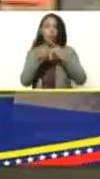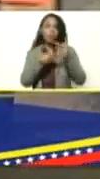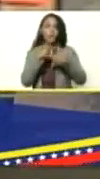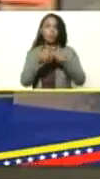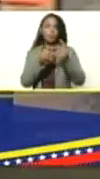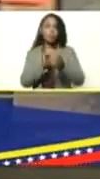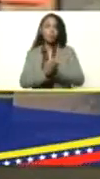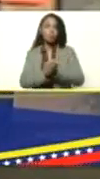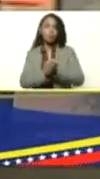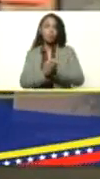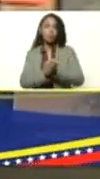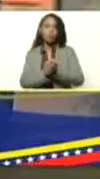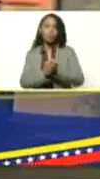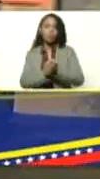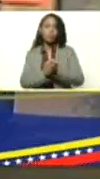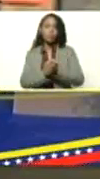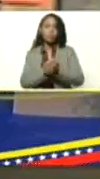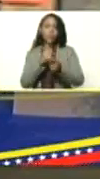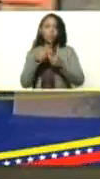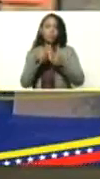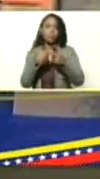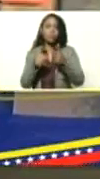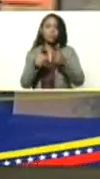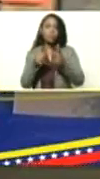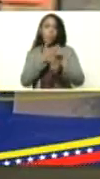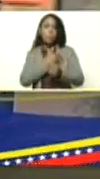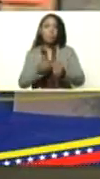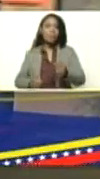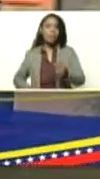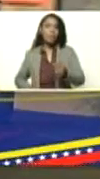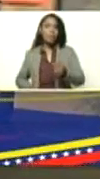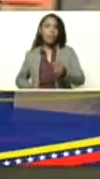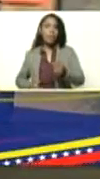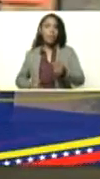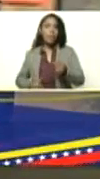Peraza y el presidente de Azopro